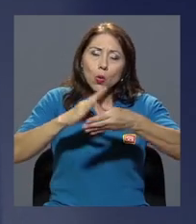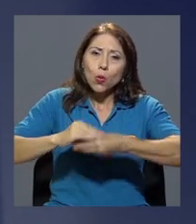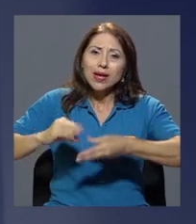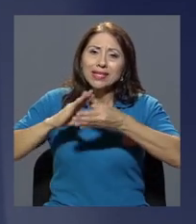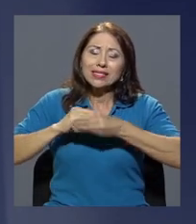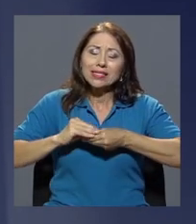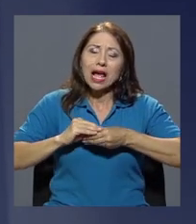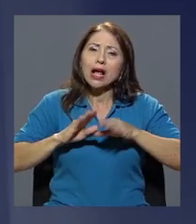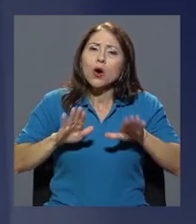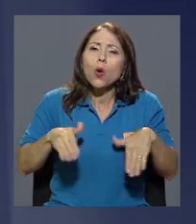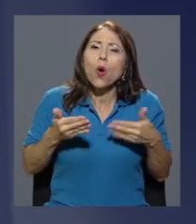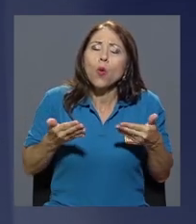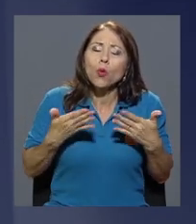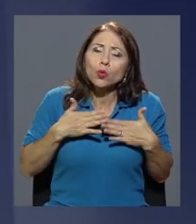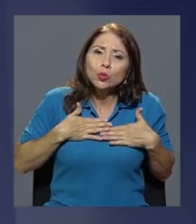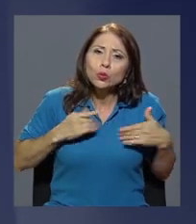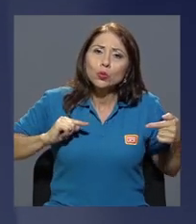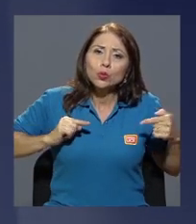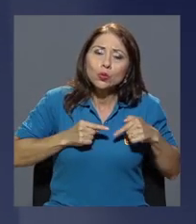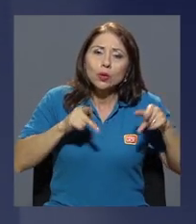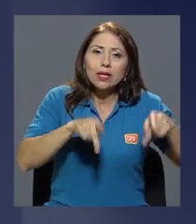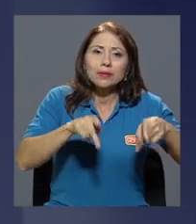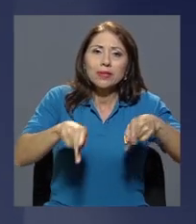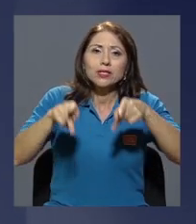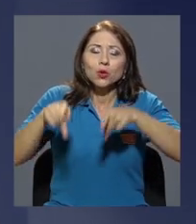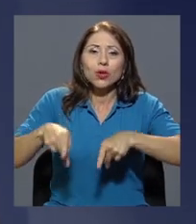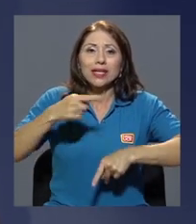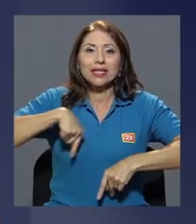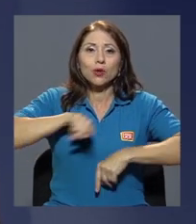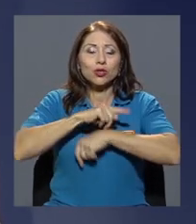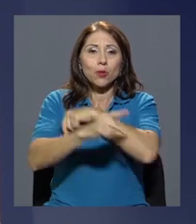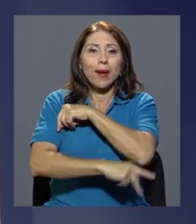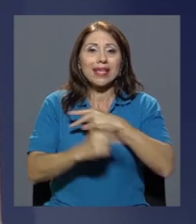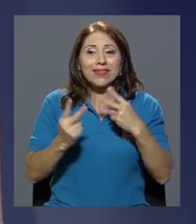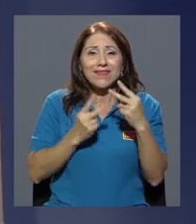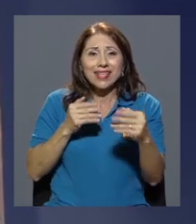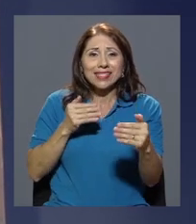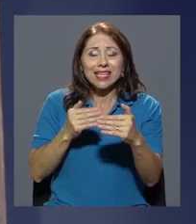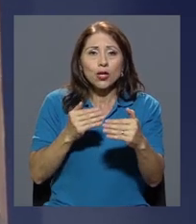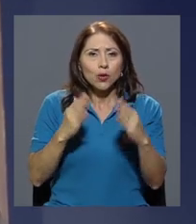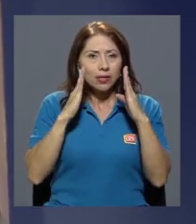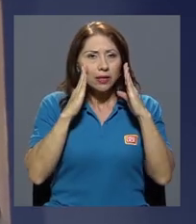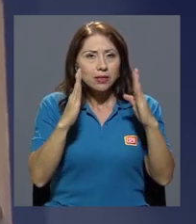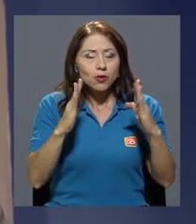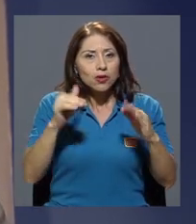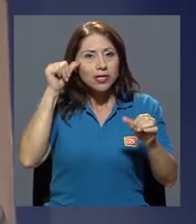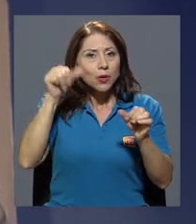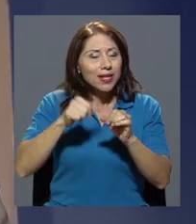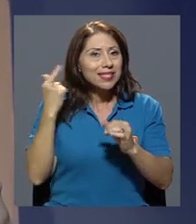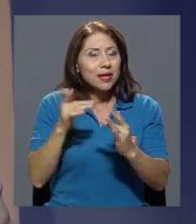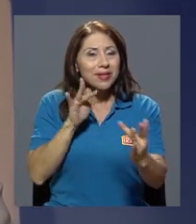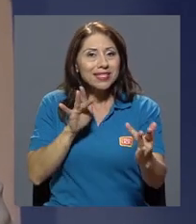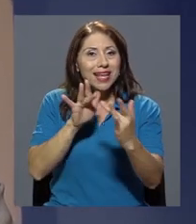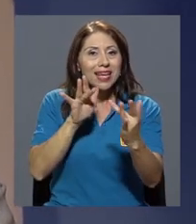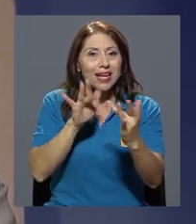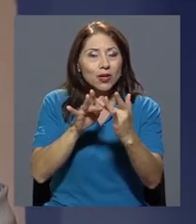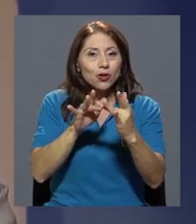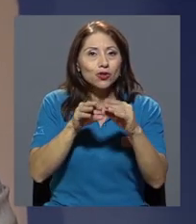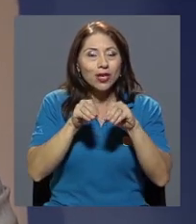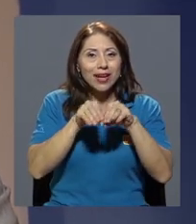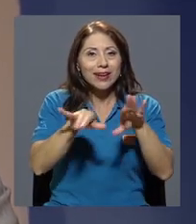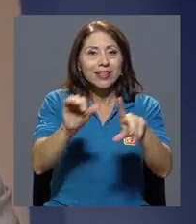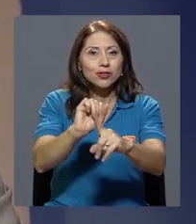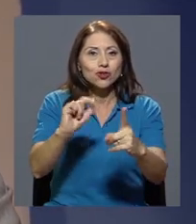doliendo en la ciudadanía de nuestro país vecino es de mucha atención. Recuerden siempre seguirnos en nuestros